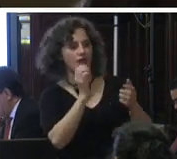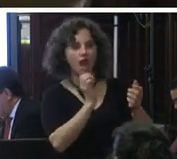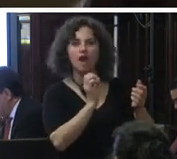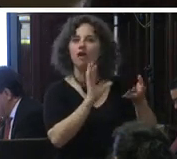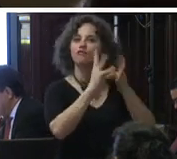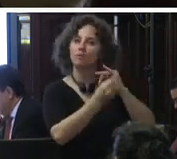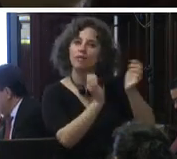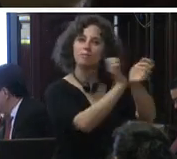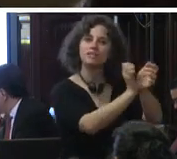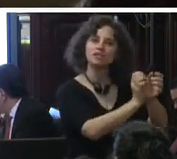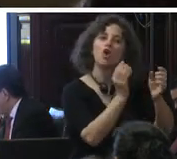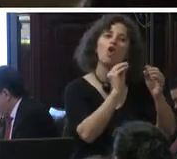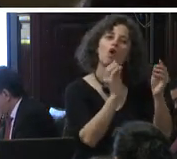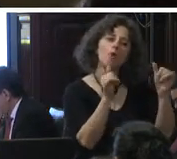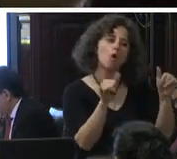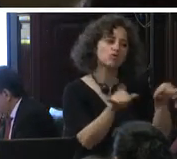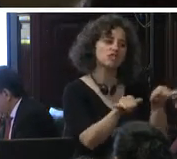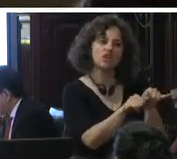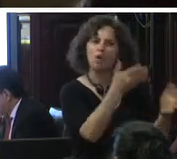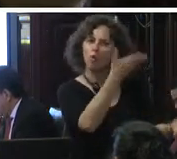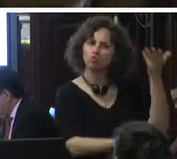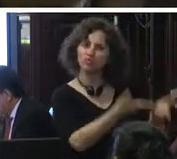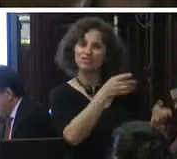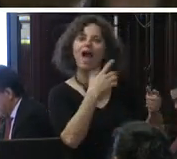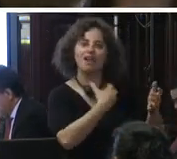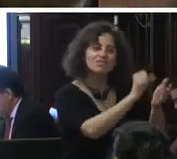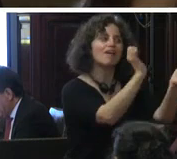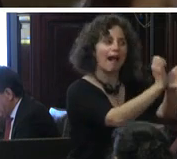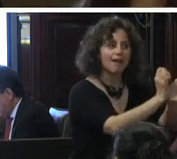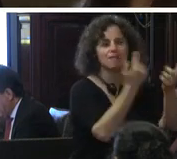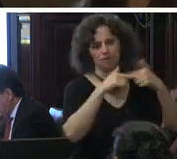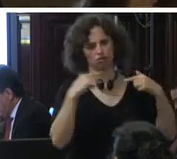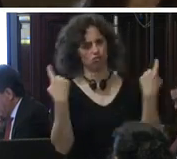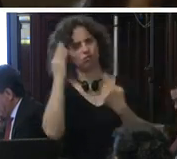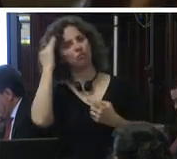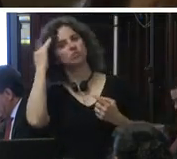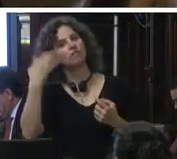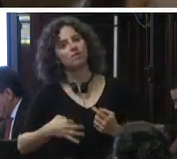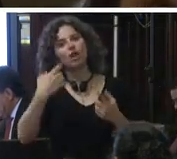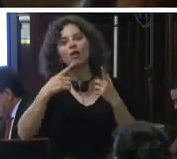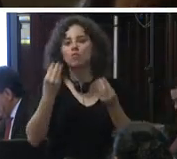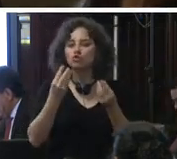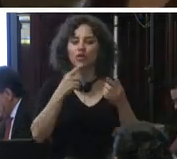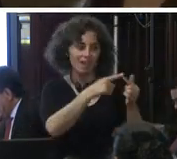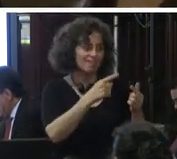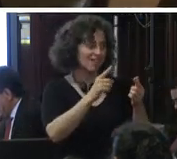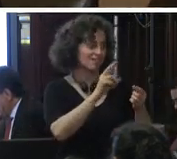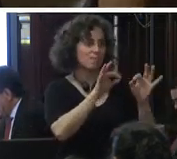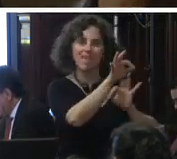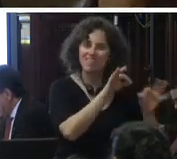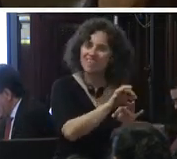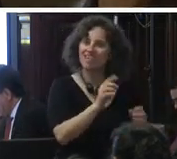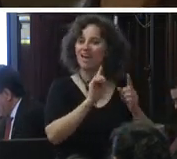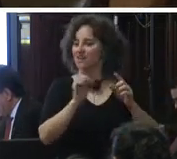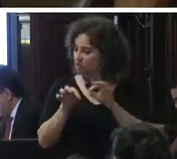sinónimo de justicia sin embargo estamos convencidos de que muchos de estos recursos procesales pueden ser efectivos